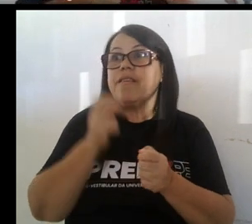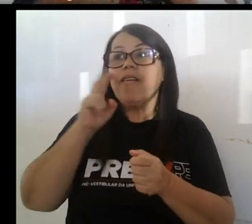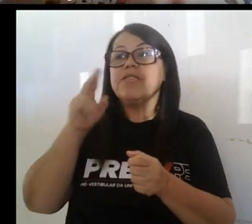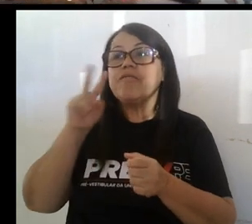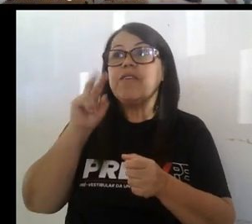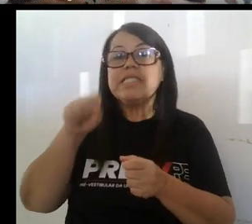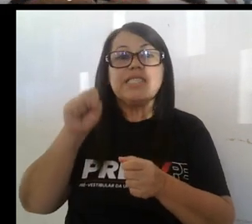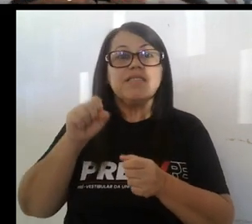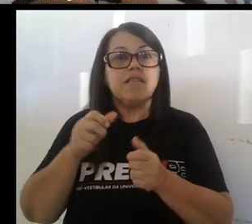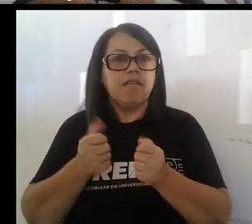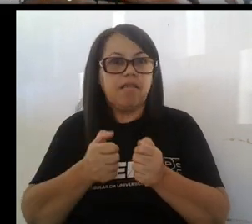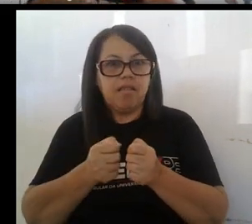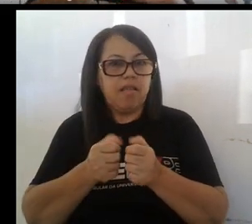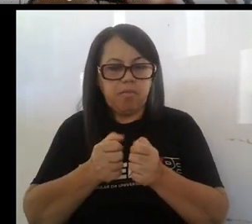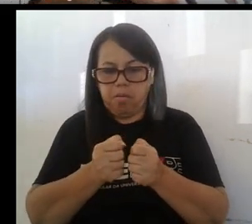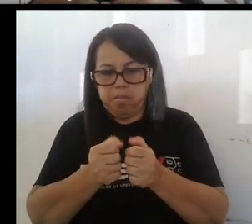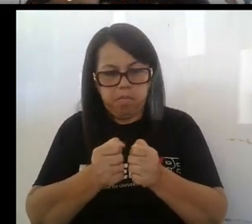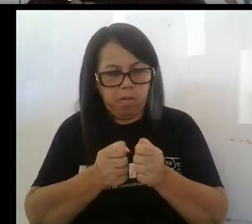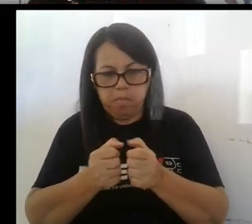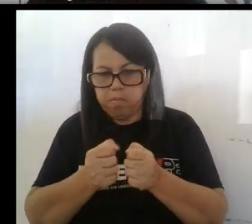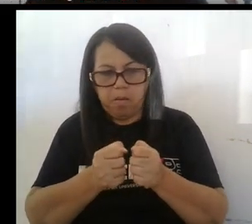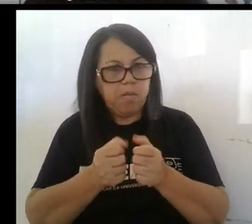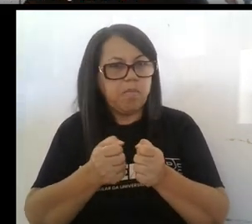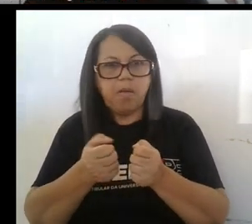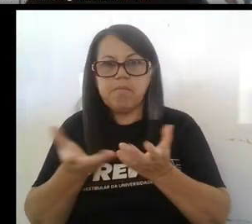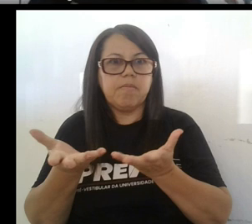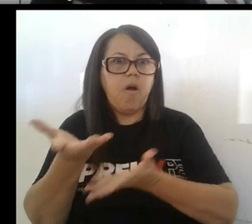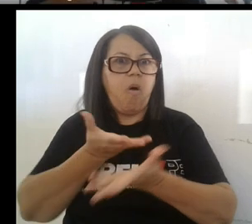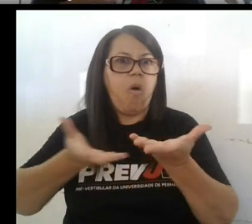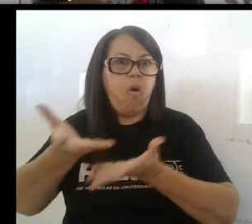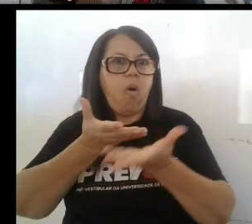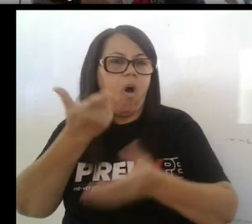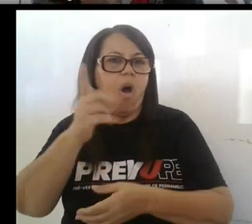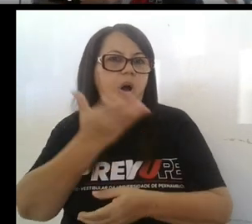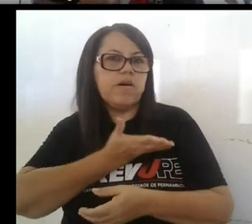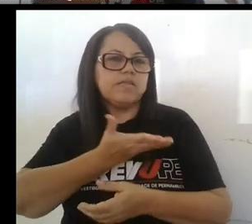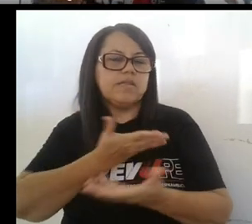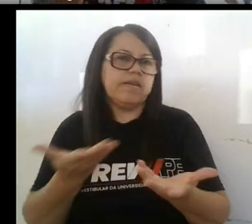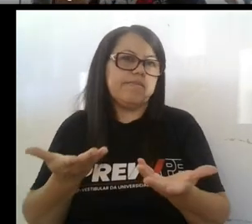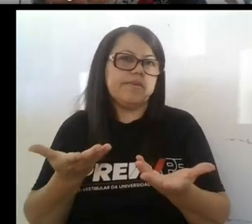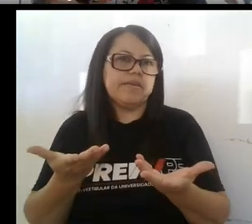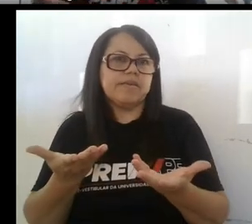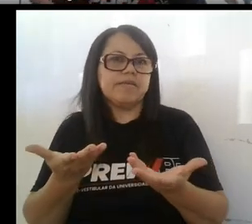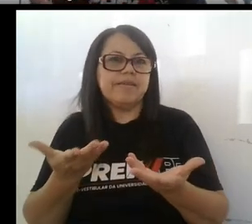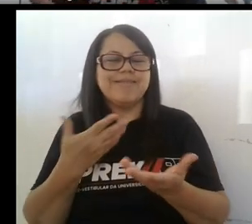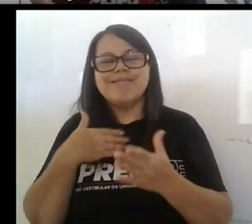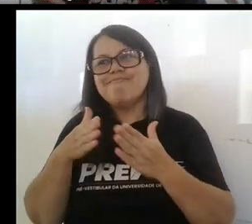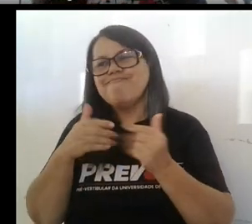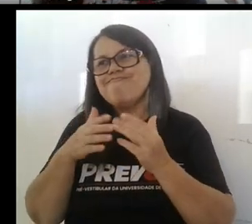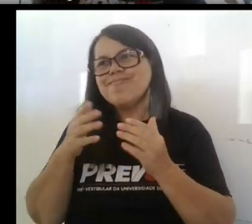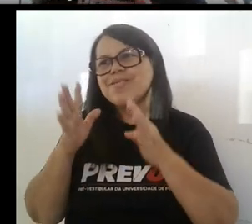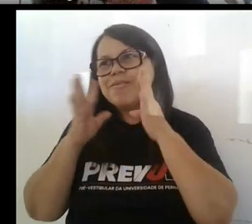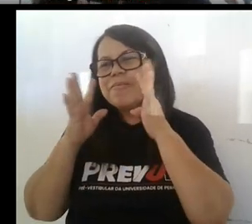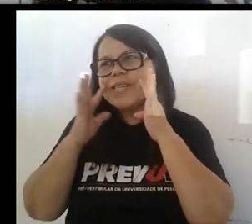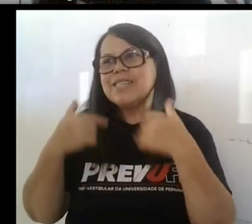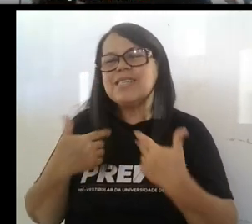sí, sí, sí, te escucho. Y sigue tecleando, chateando con otros amigos mientras le estamos pidiendo atención.